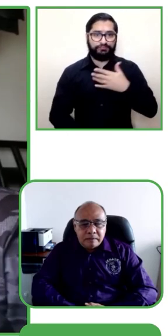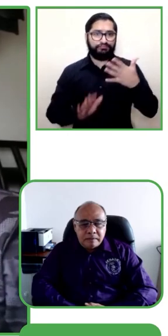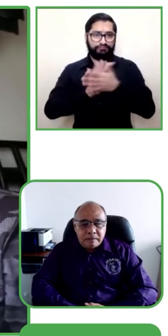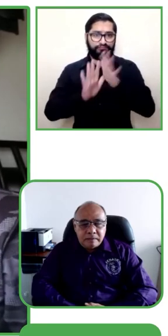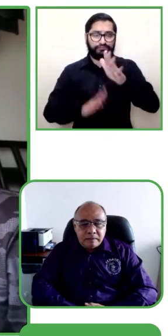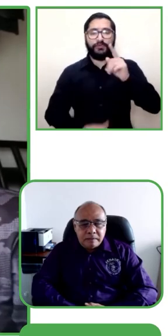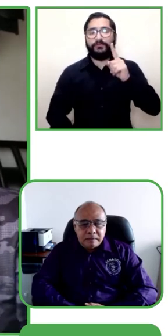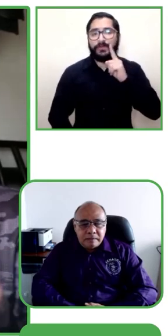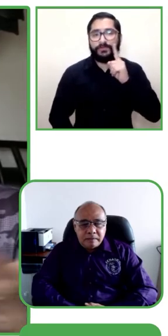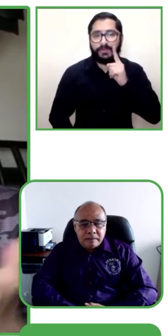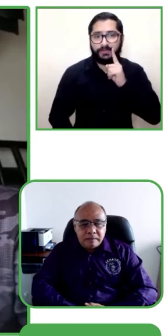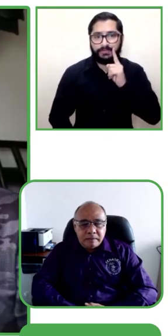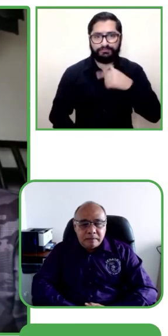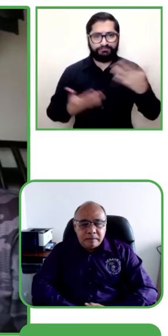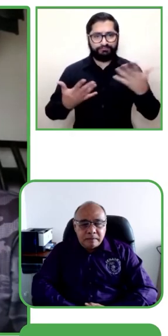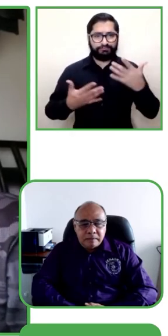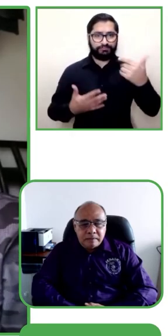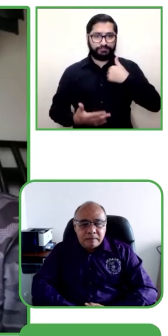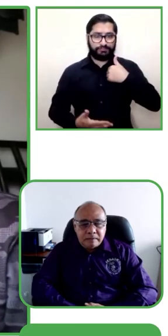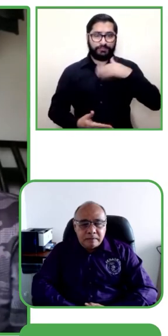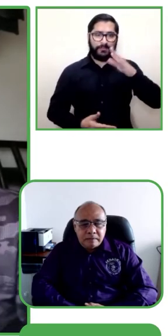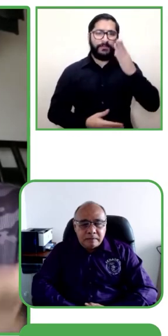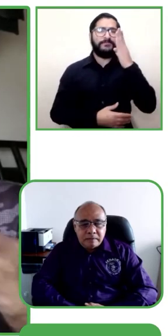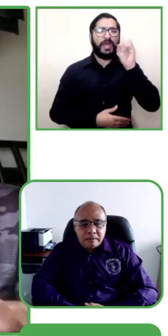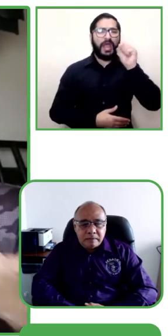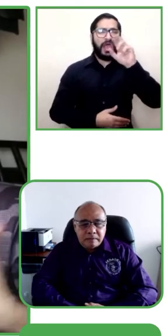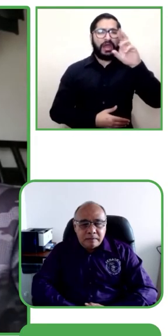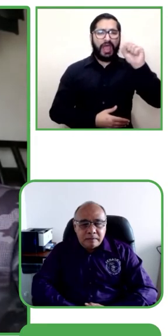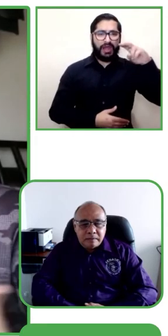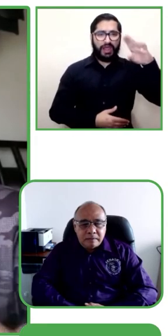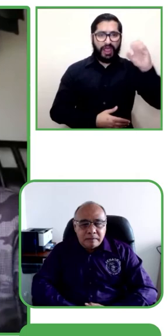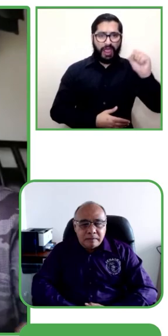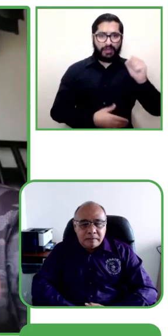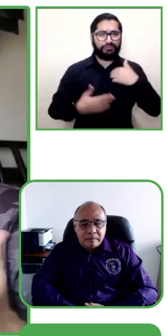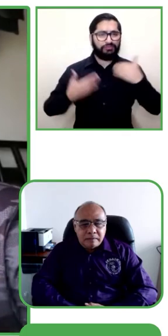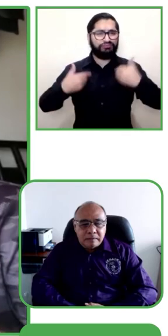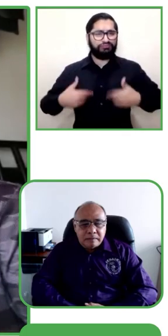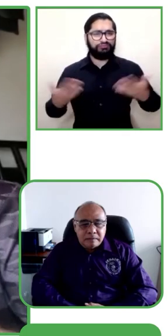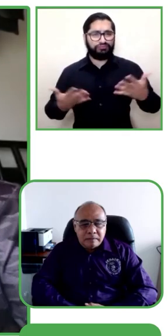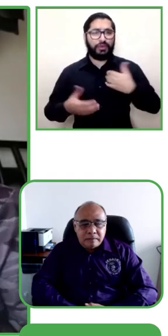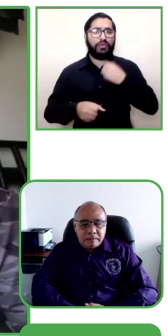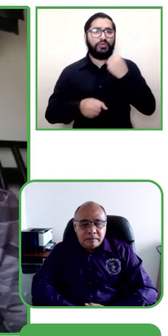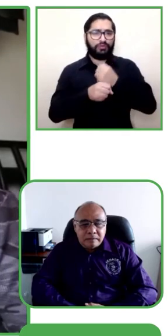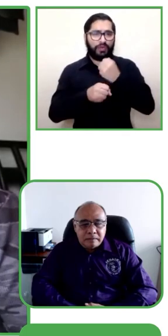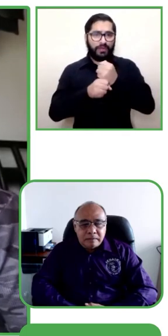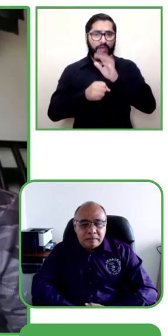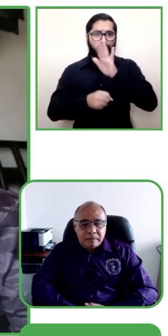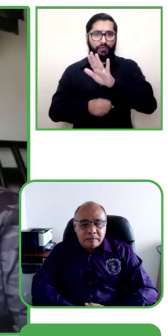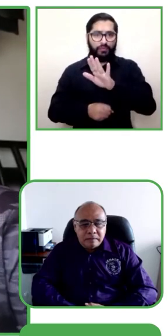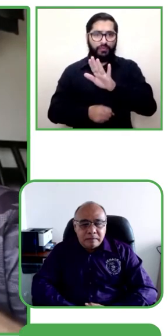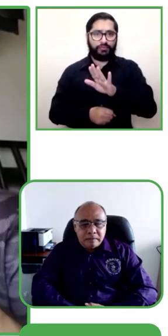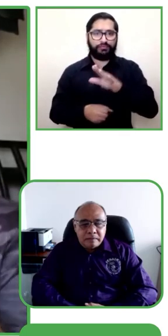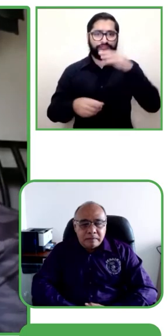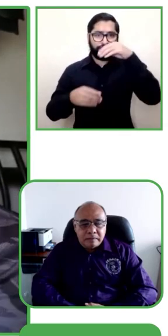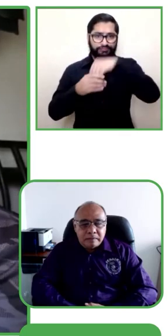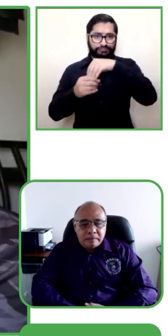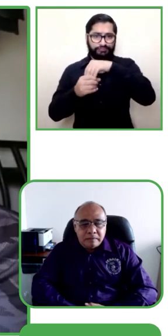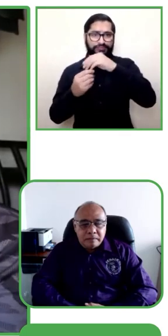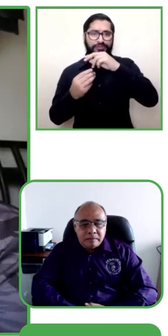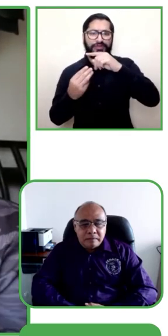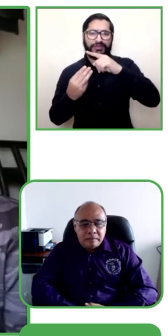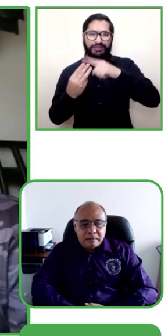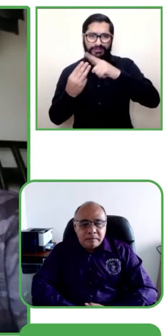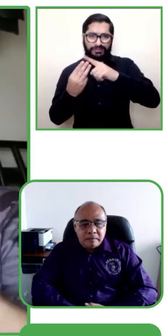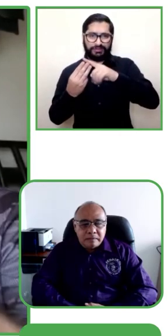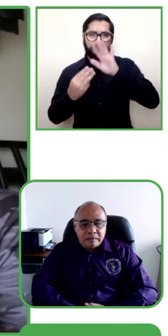Hola, buenas tardes. Mi nombre es Fabián Bravo, vivo en la ciudad de Barranquilla y trabajo en la Secretaría de Tránsito desde